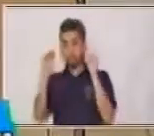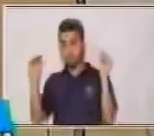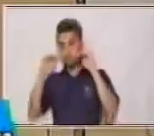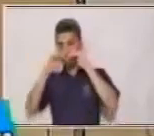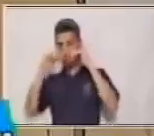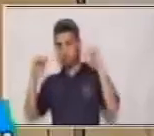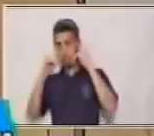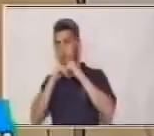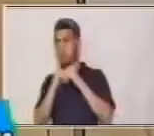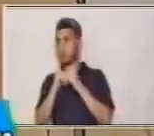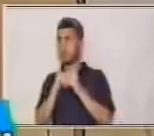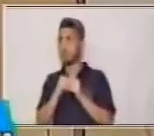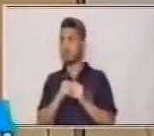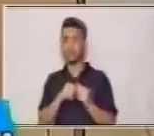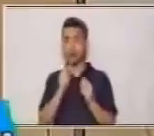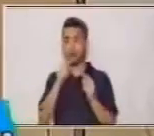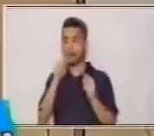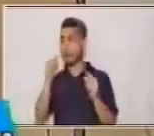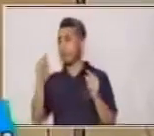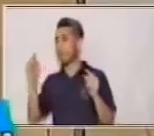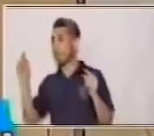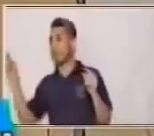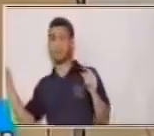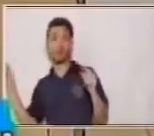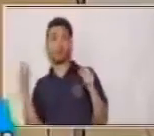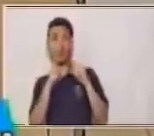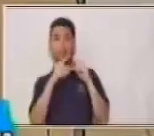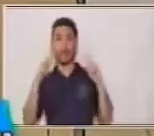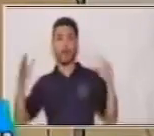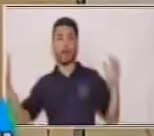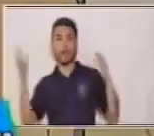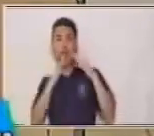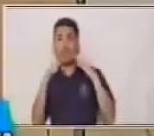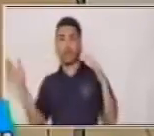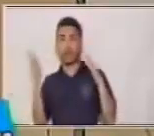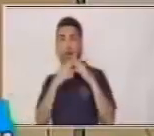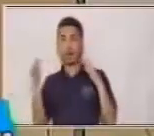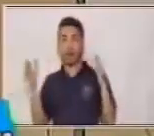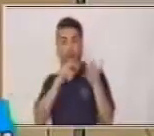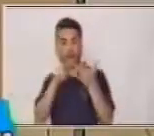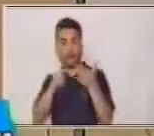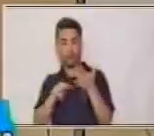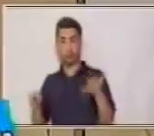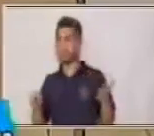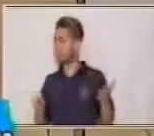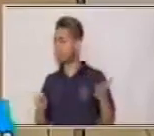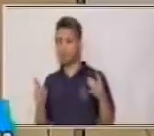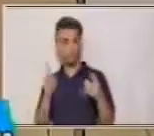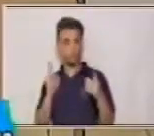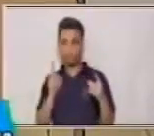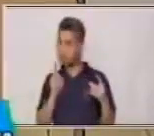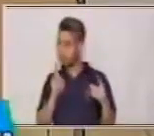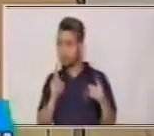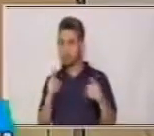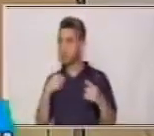leemos de esta manera. Esos perros ladran mucho. Hay que regar las flores. El reloj está roto. Hemos comprado verduras. No leemos de esta manera, sino no